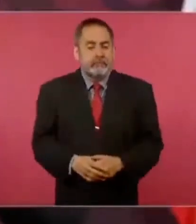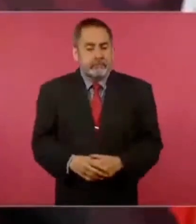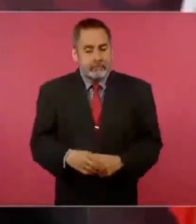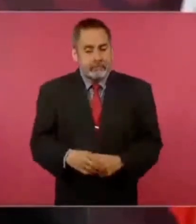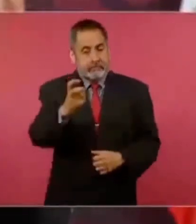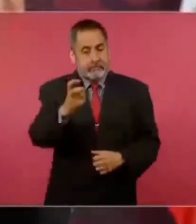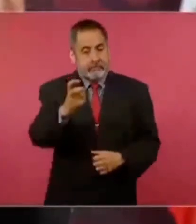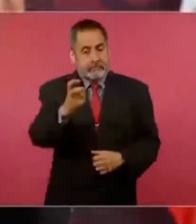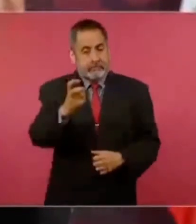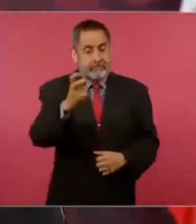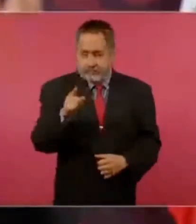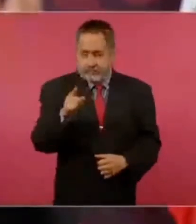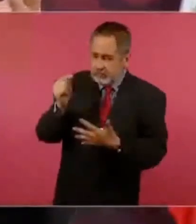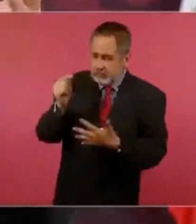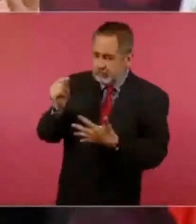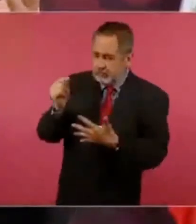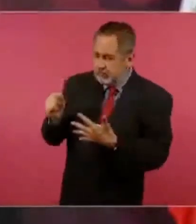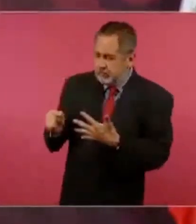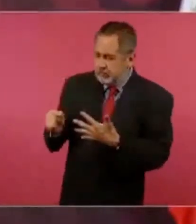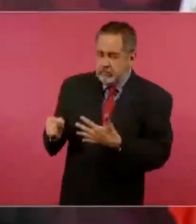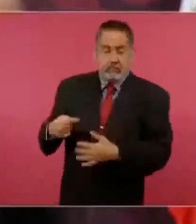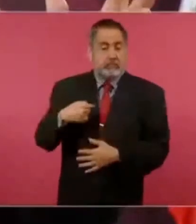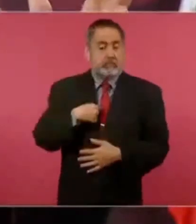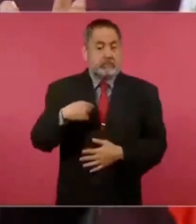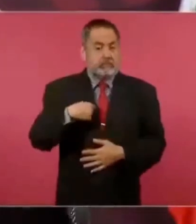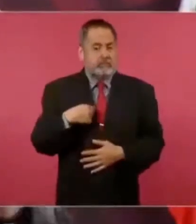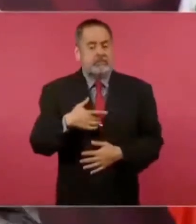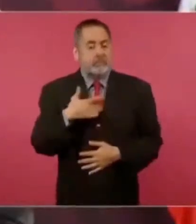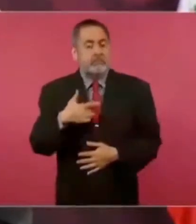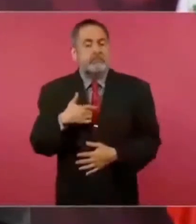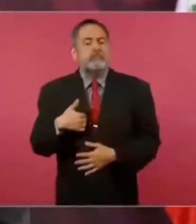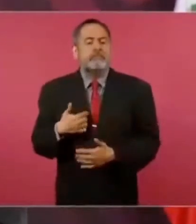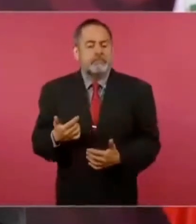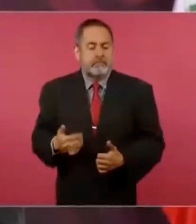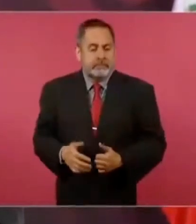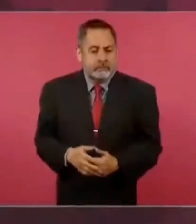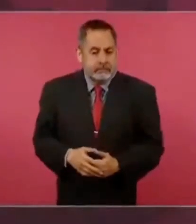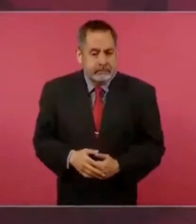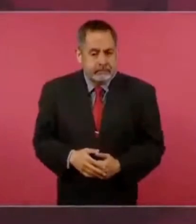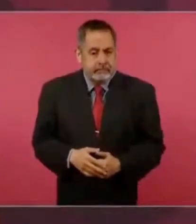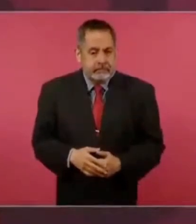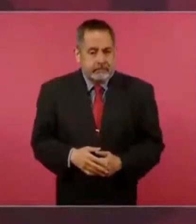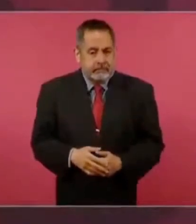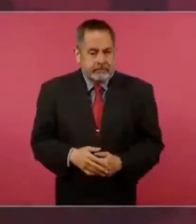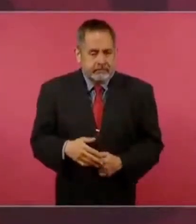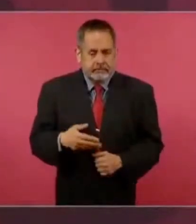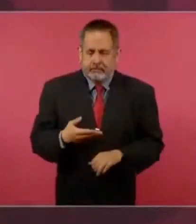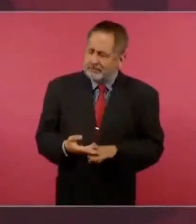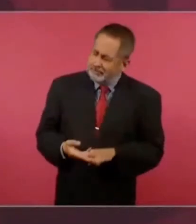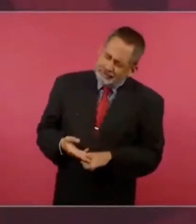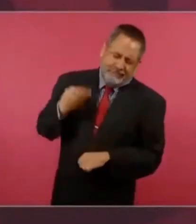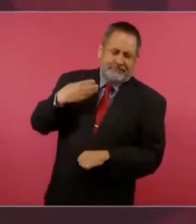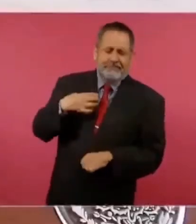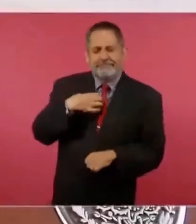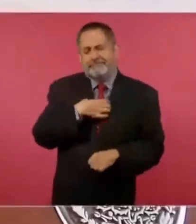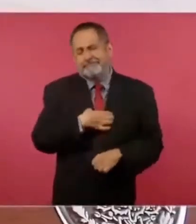muy contento.